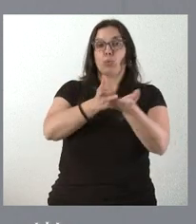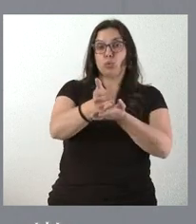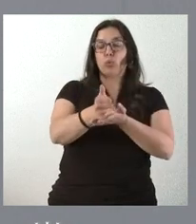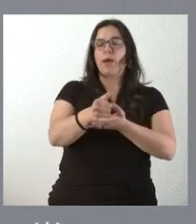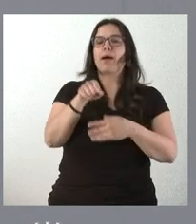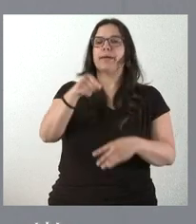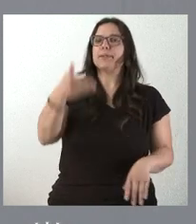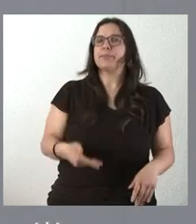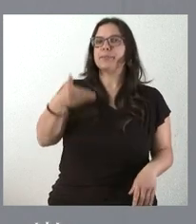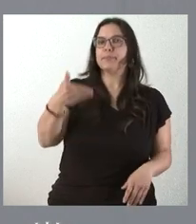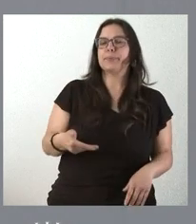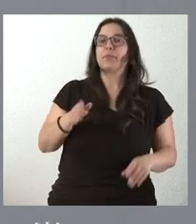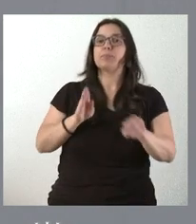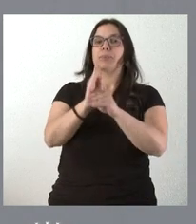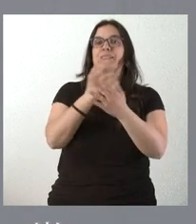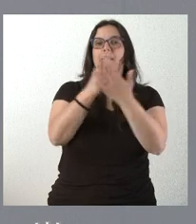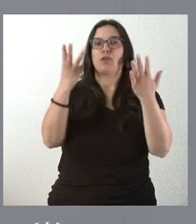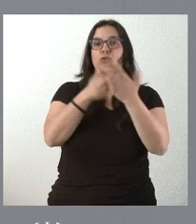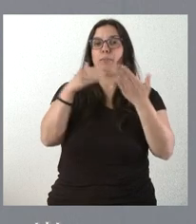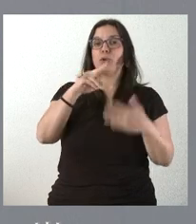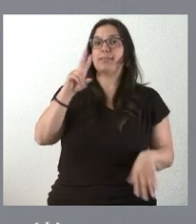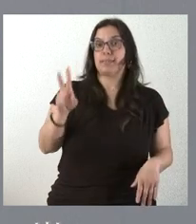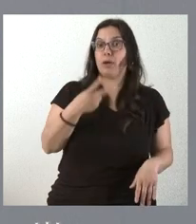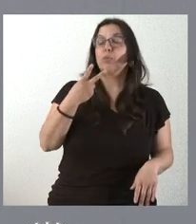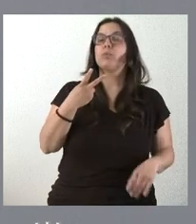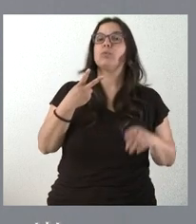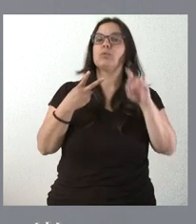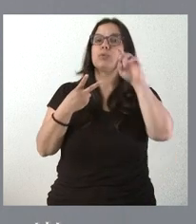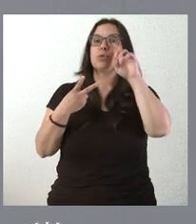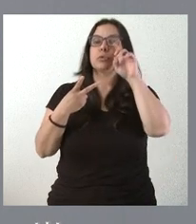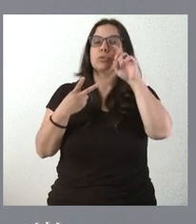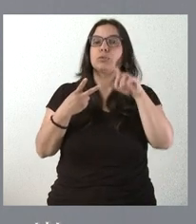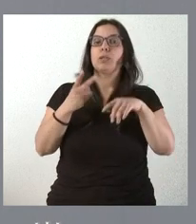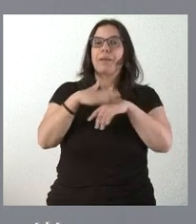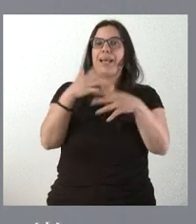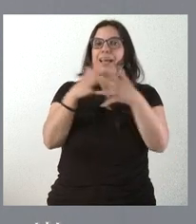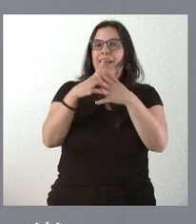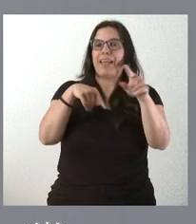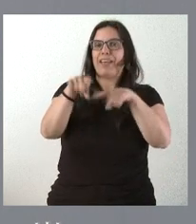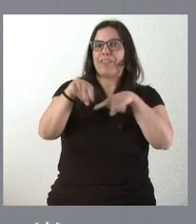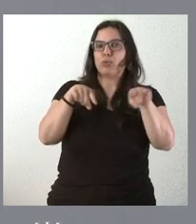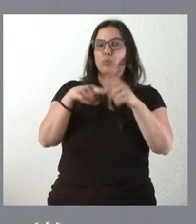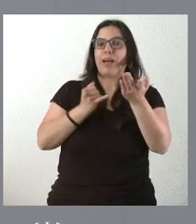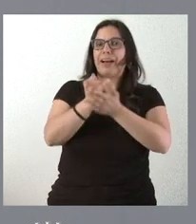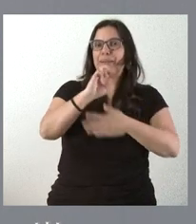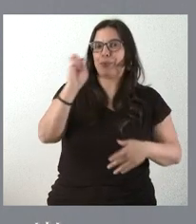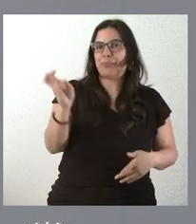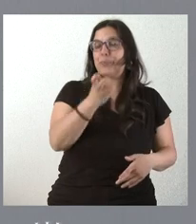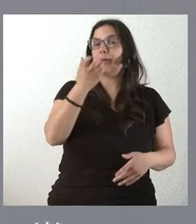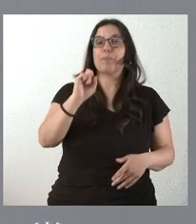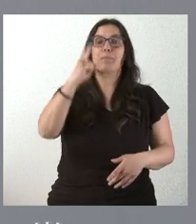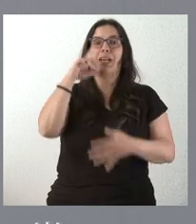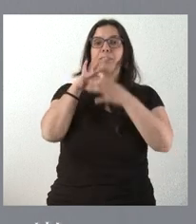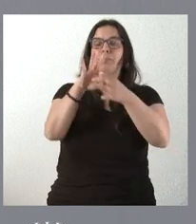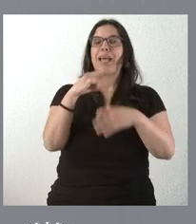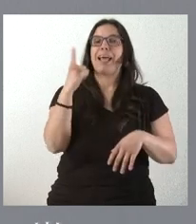especialmente relevante que se destinarán 18 millones de euros a diversas infraestructuras agrarias, fundamentalmente infraestructuras